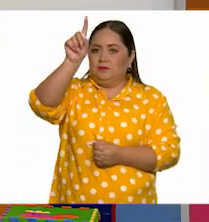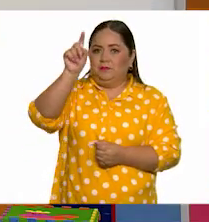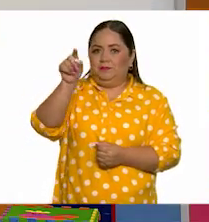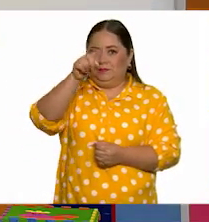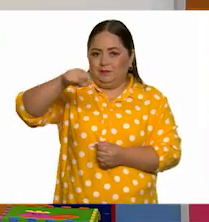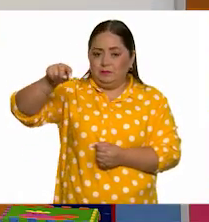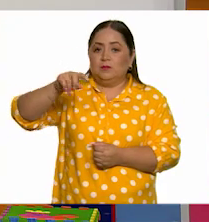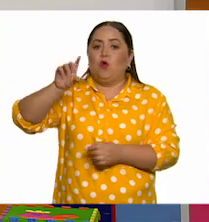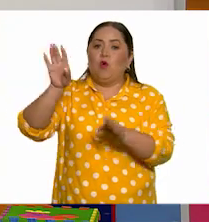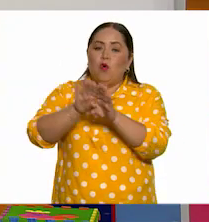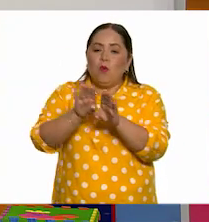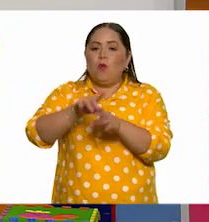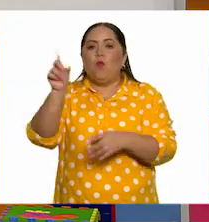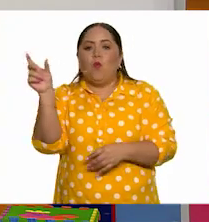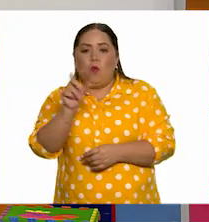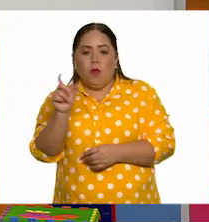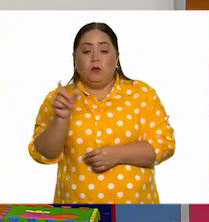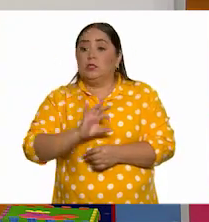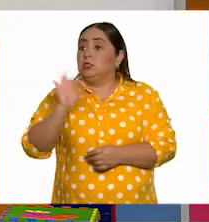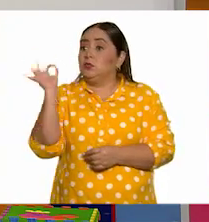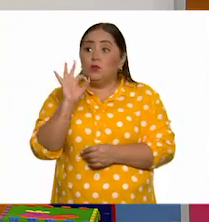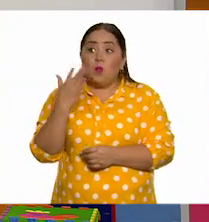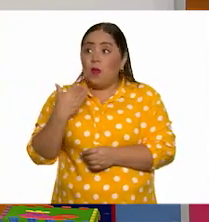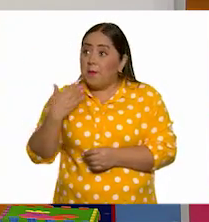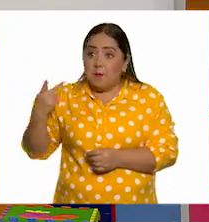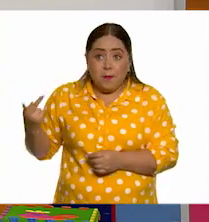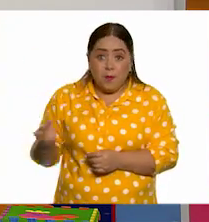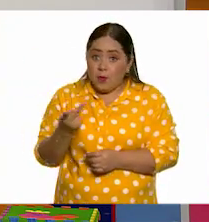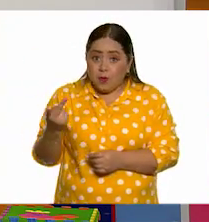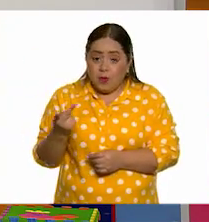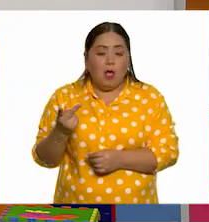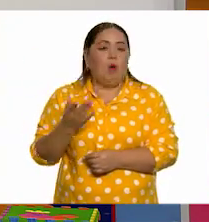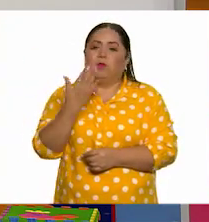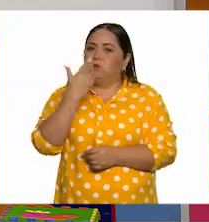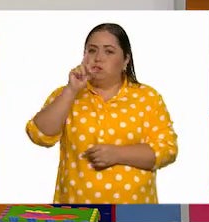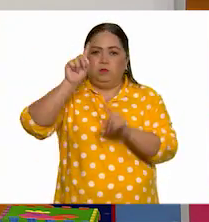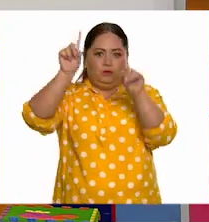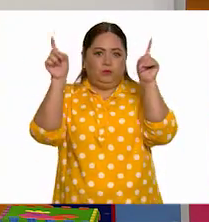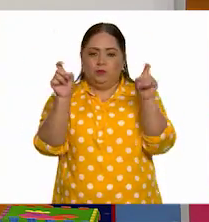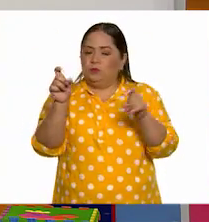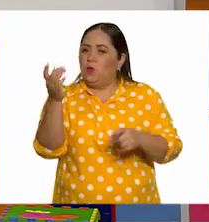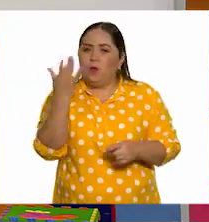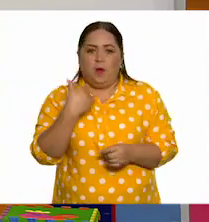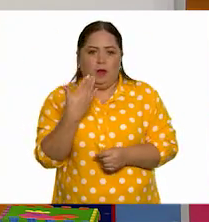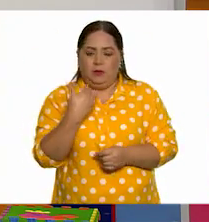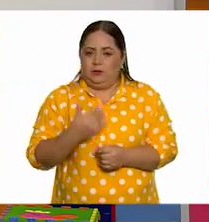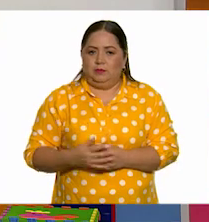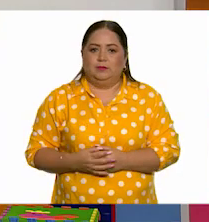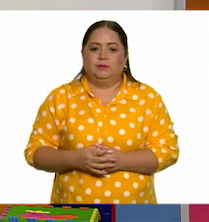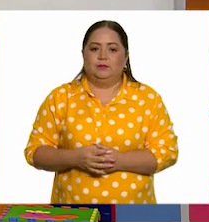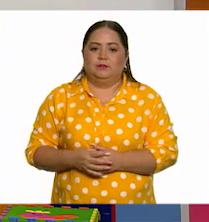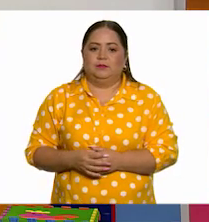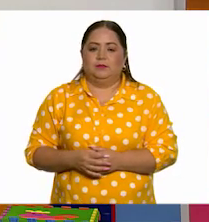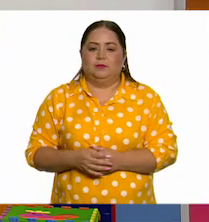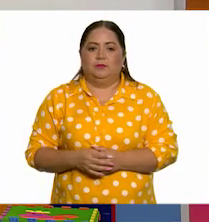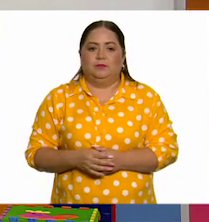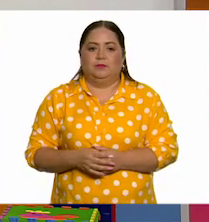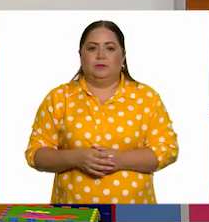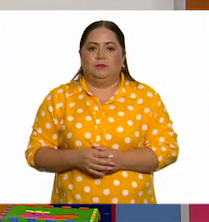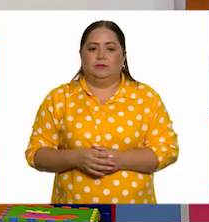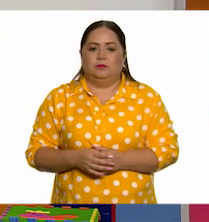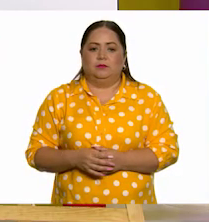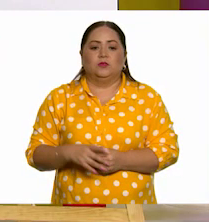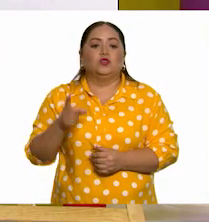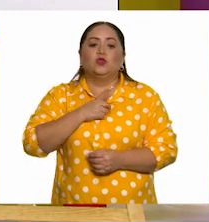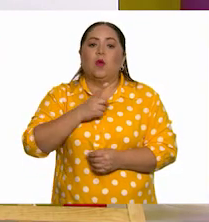cómo, cuándo, si no hay pregunta no llevan acento. Así es. Solamente cuando son